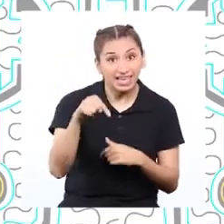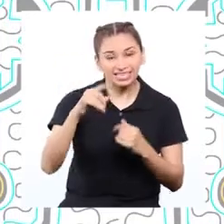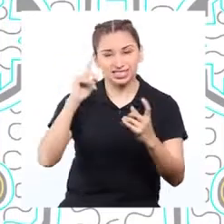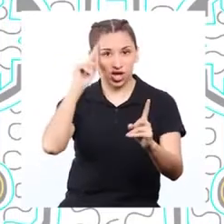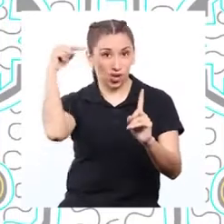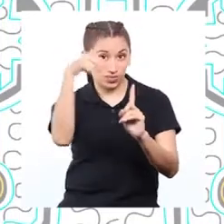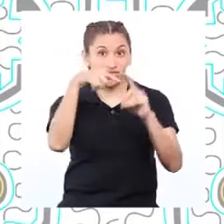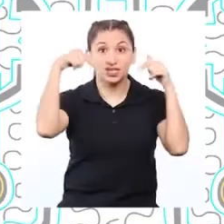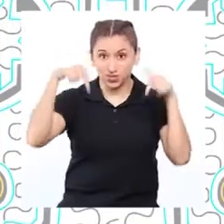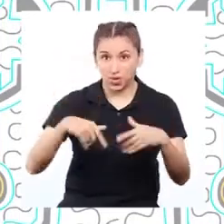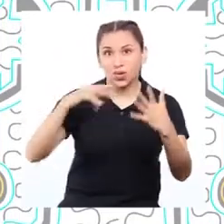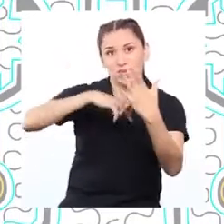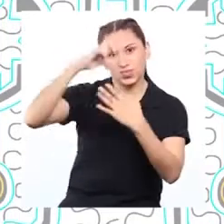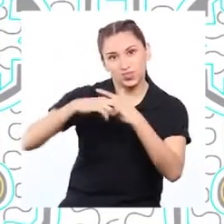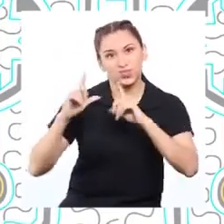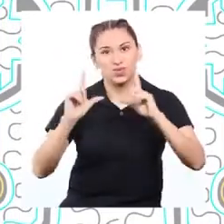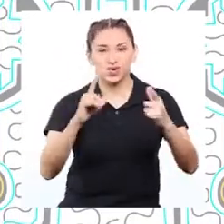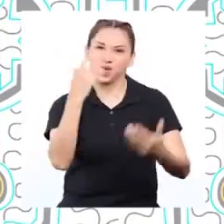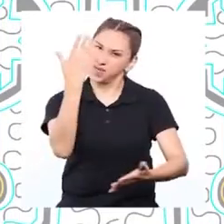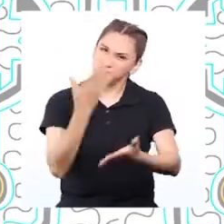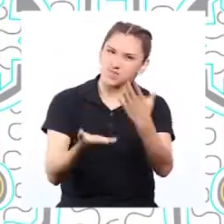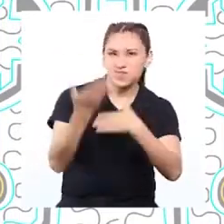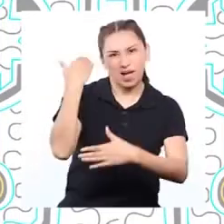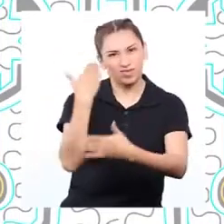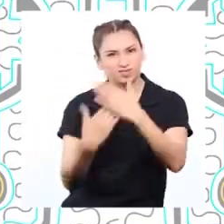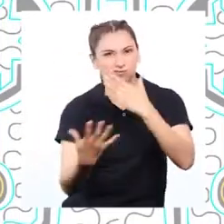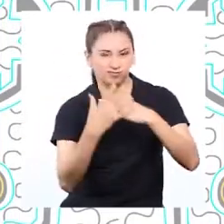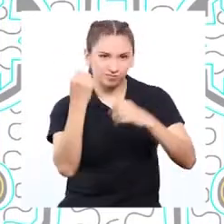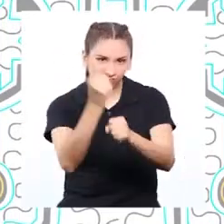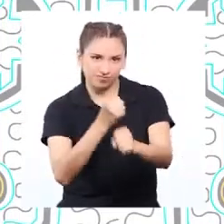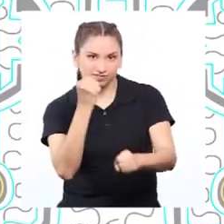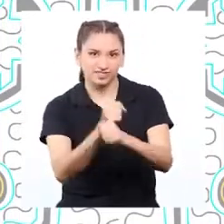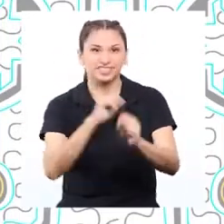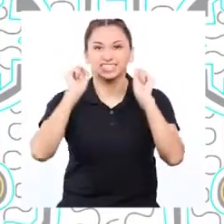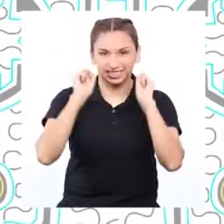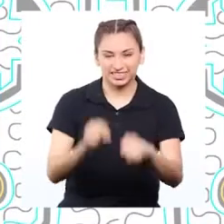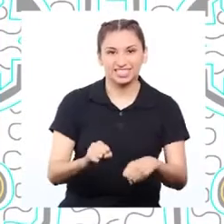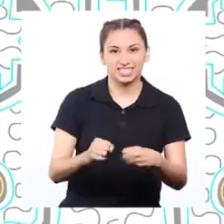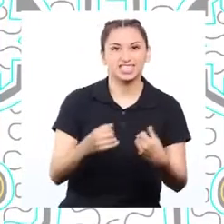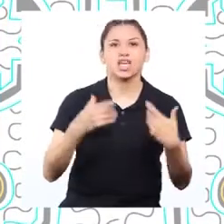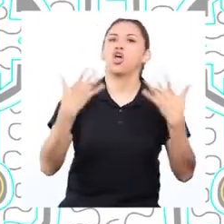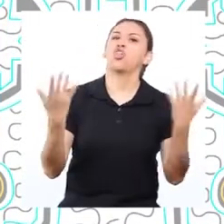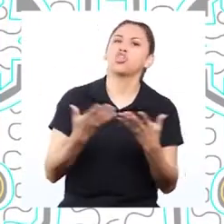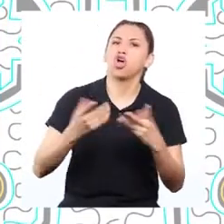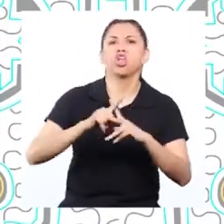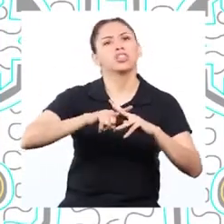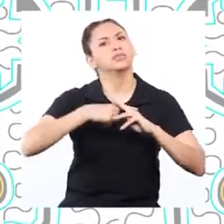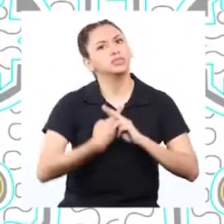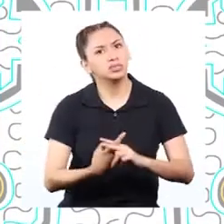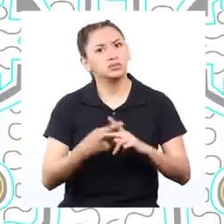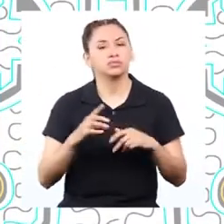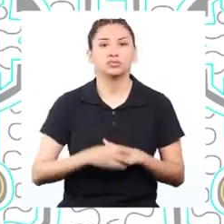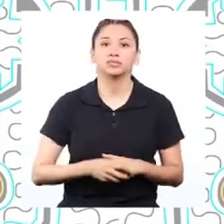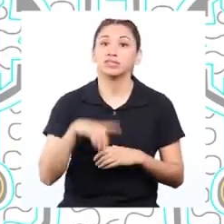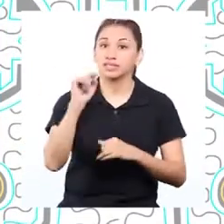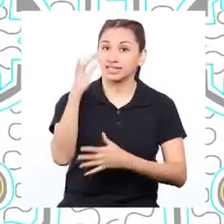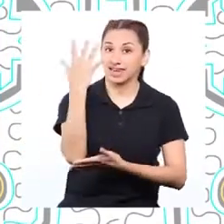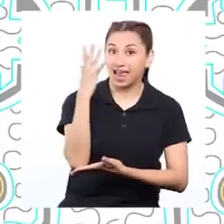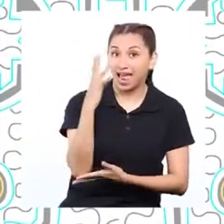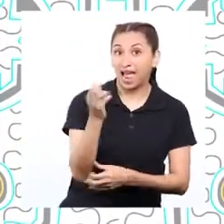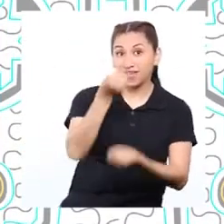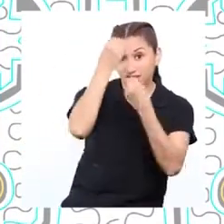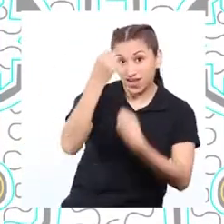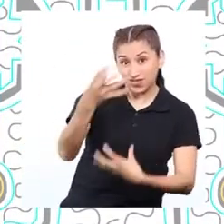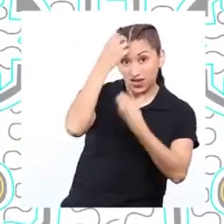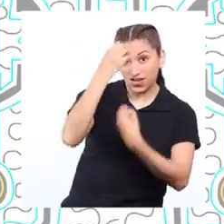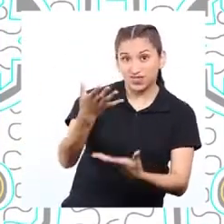será el propósito del programa. ¡Manos a la obra! ¡Sí! ¿Por dónde empezamos? ¡El